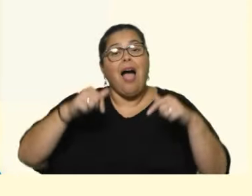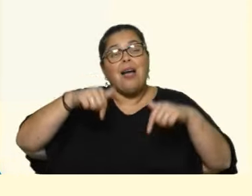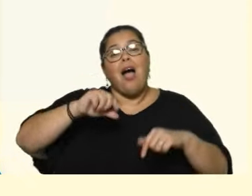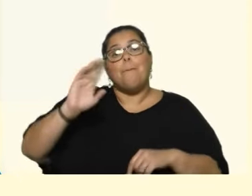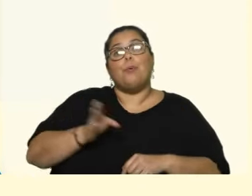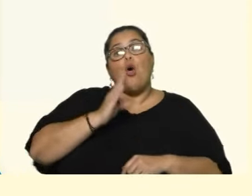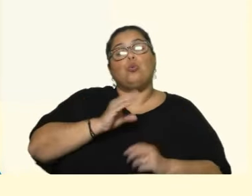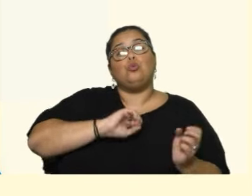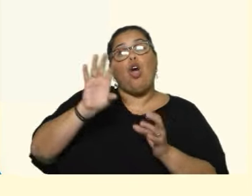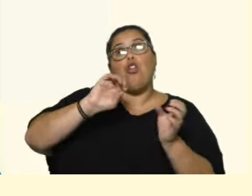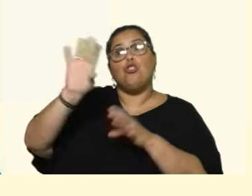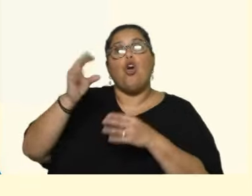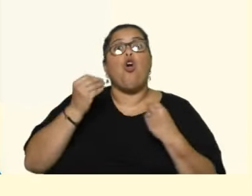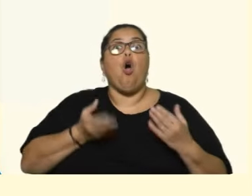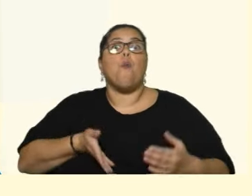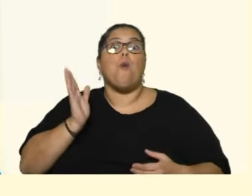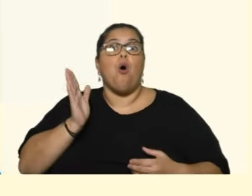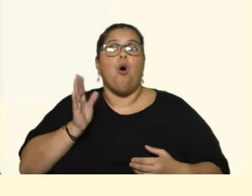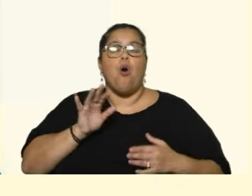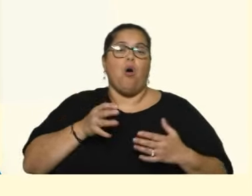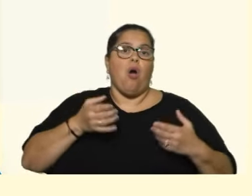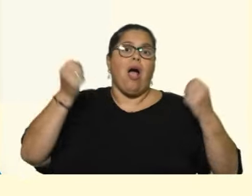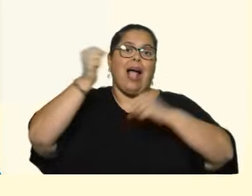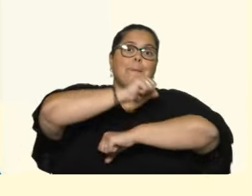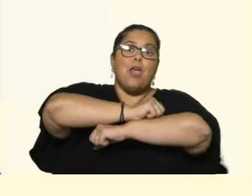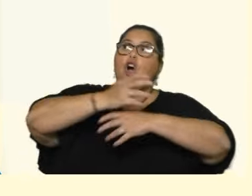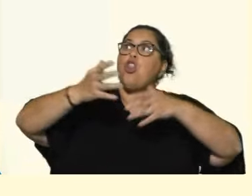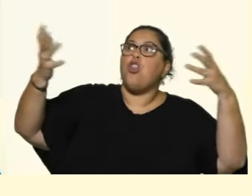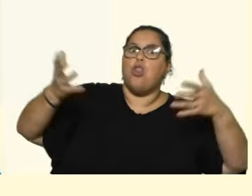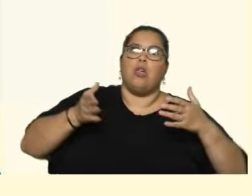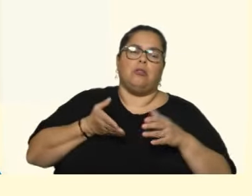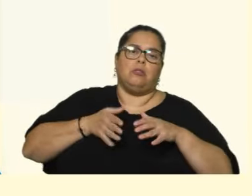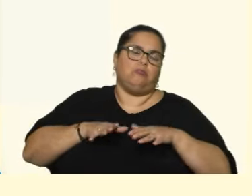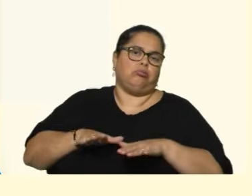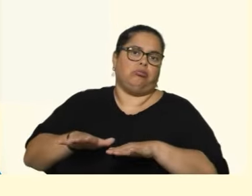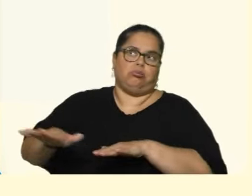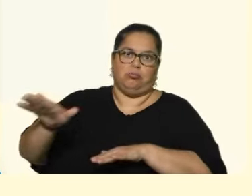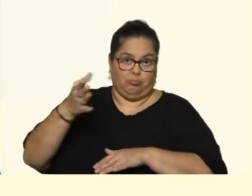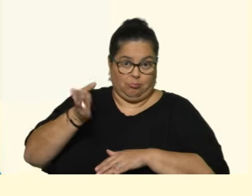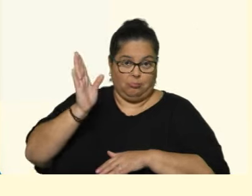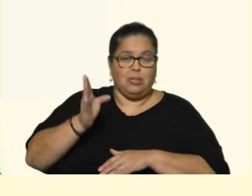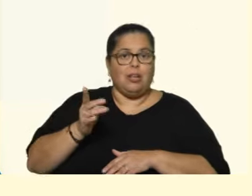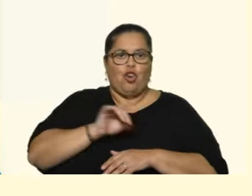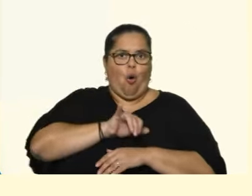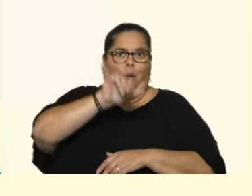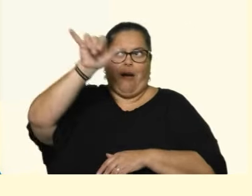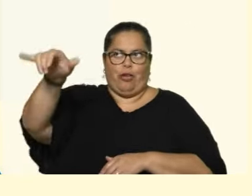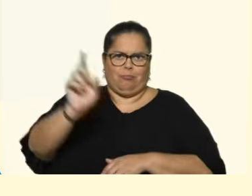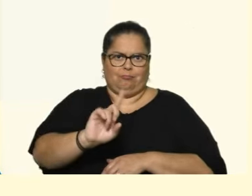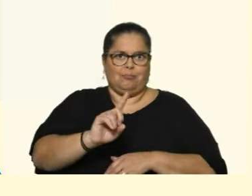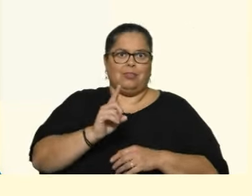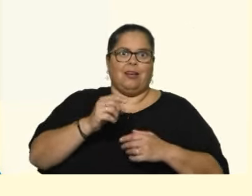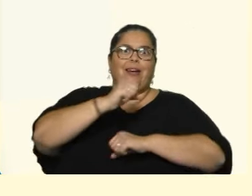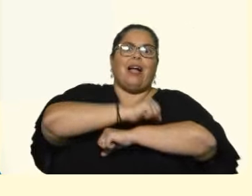Va por tierra. Y eso tiene muchos problemas enormes para llegar a destinos, recorridos más grandes. Y eso impacta notoriamente en qué? En los